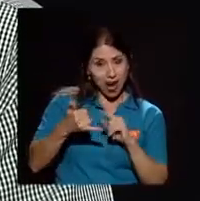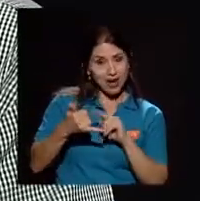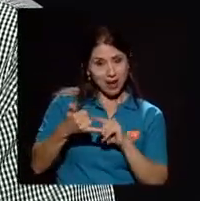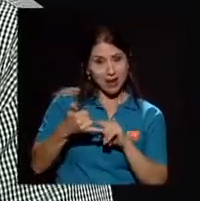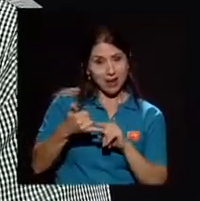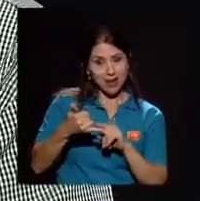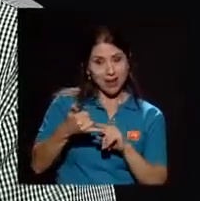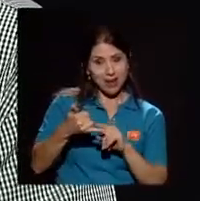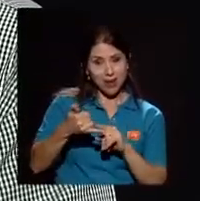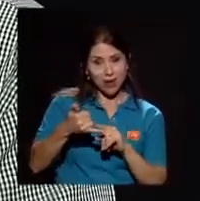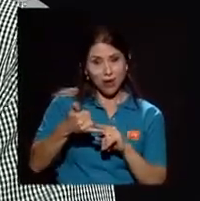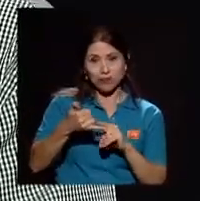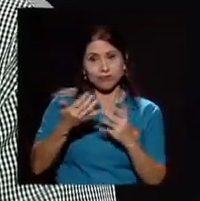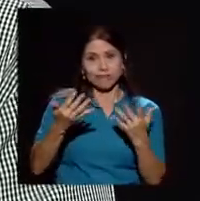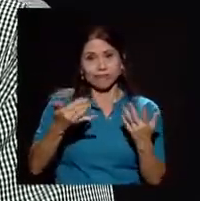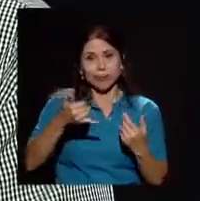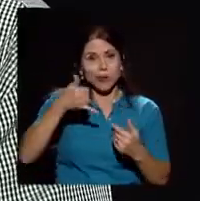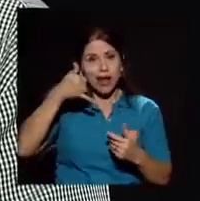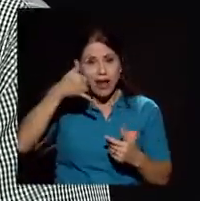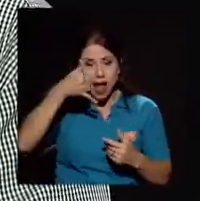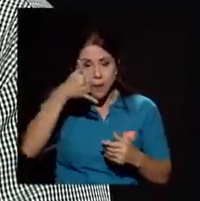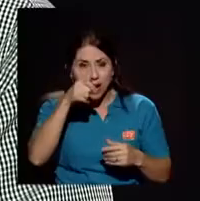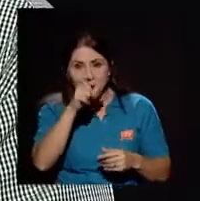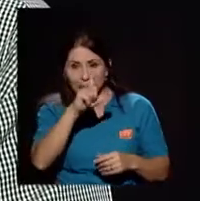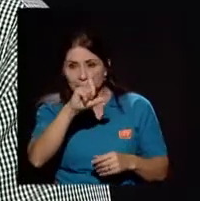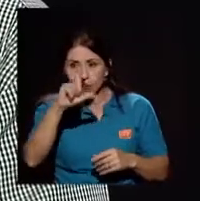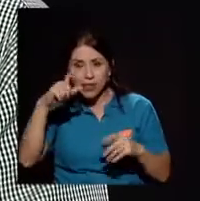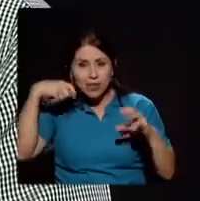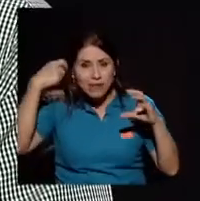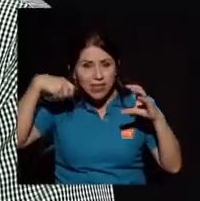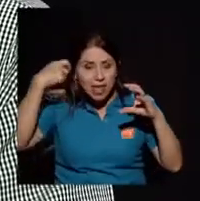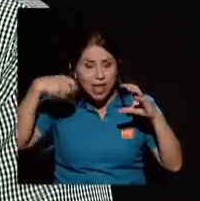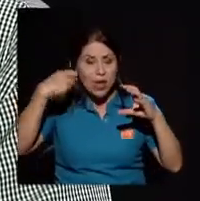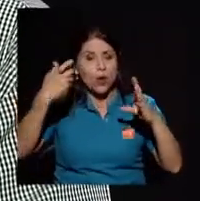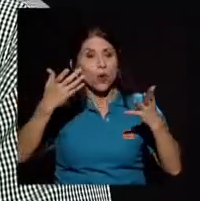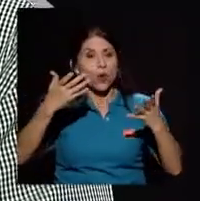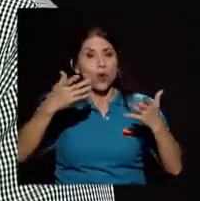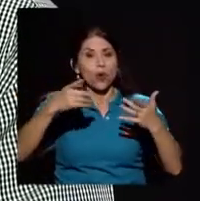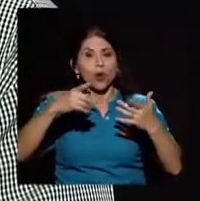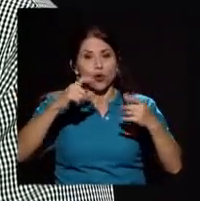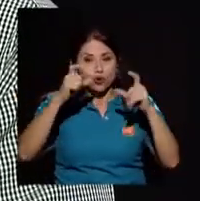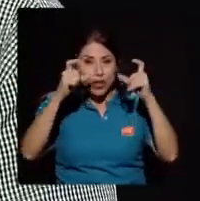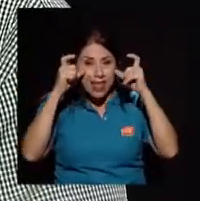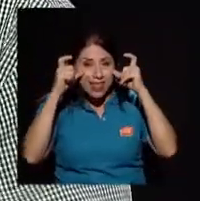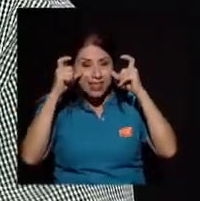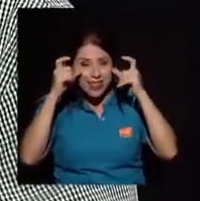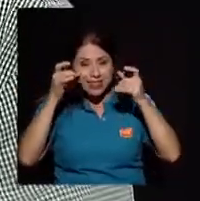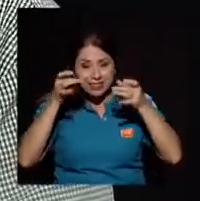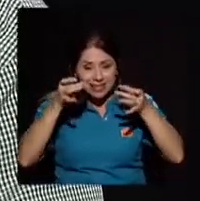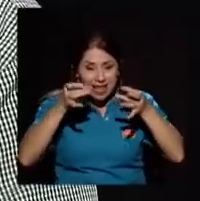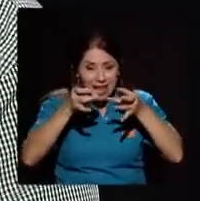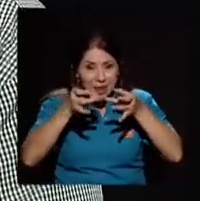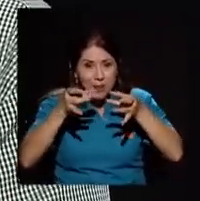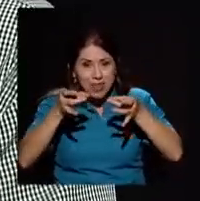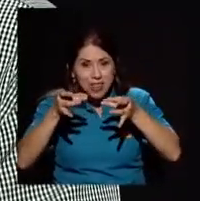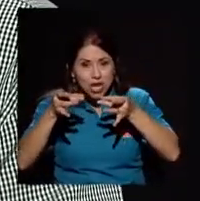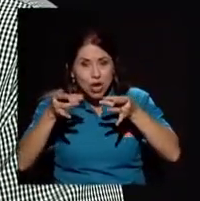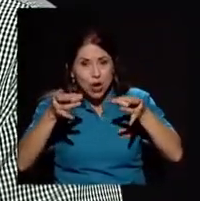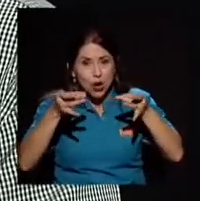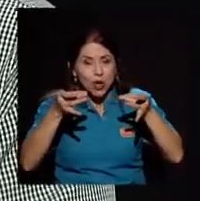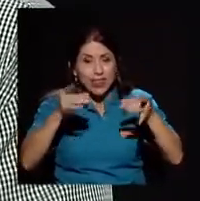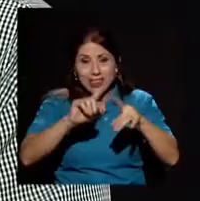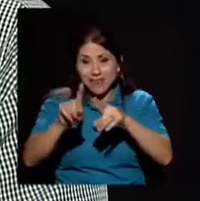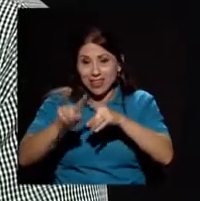de video, los lentes, el vidrio todo ese tipo de objetos cotidianos que